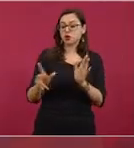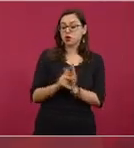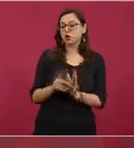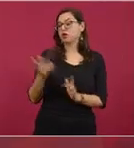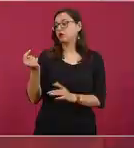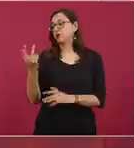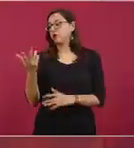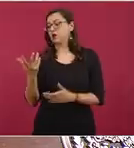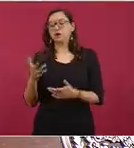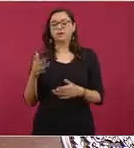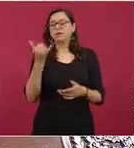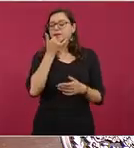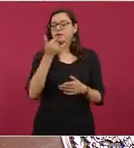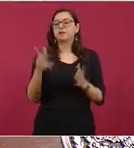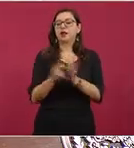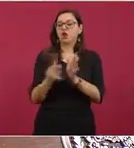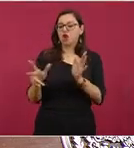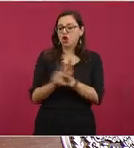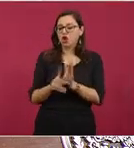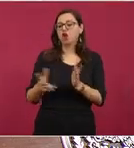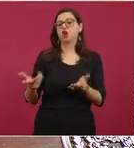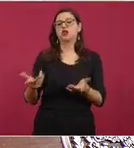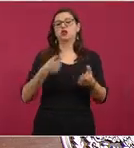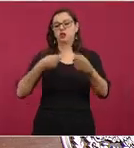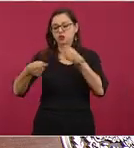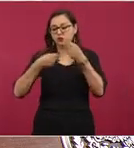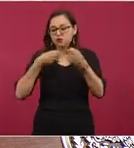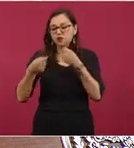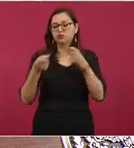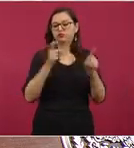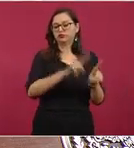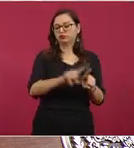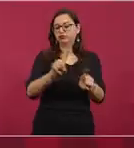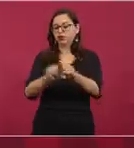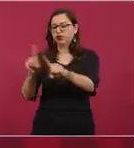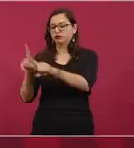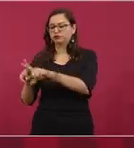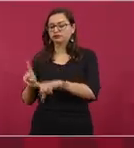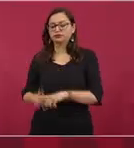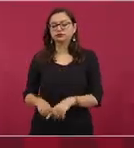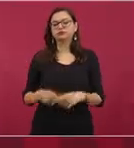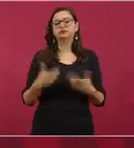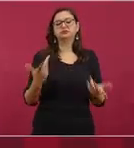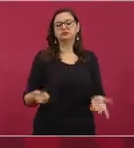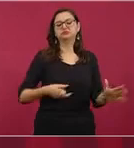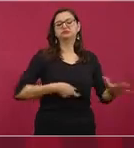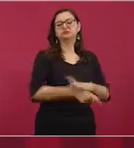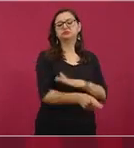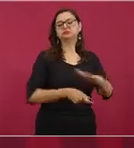que lo cuestionaba, decía, ese gallo quiere maíz